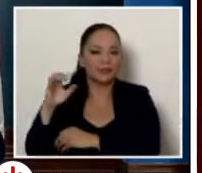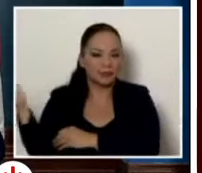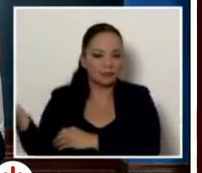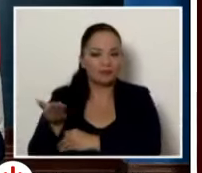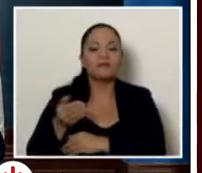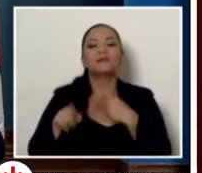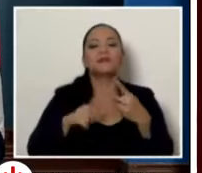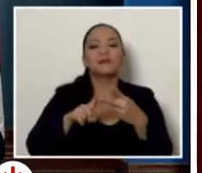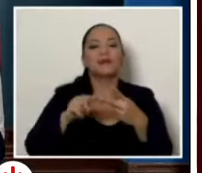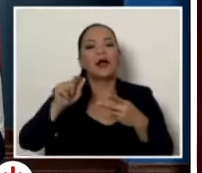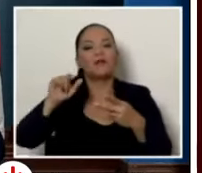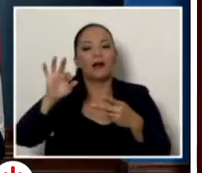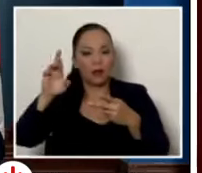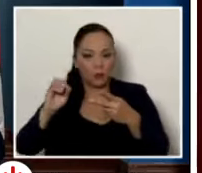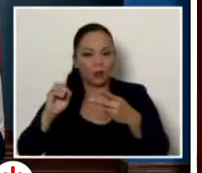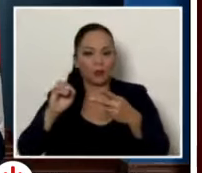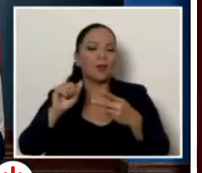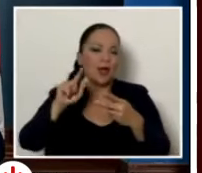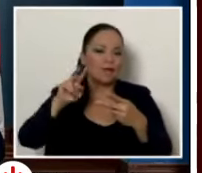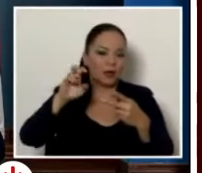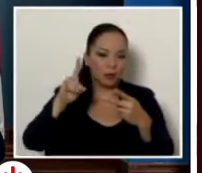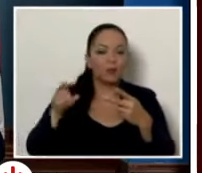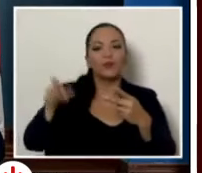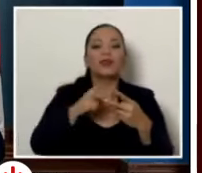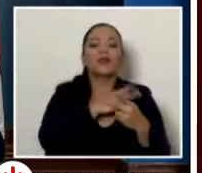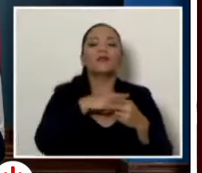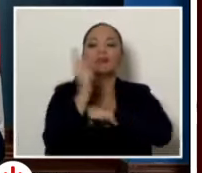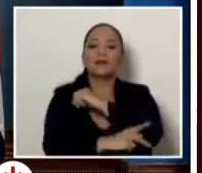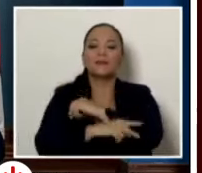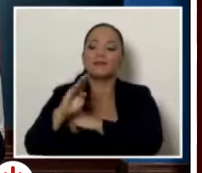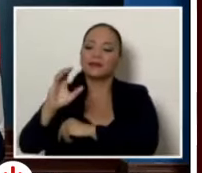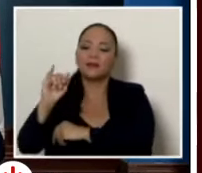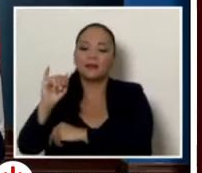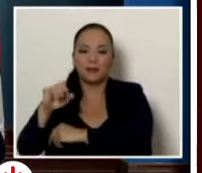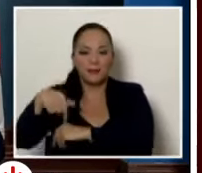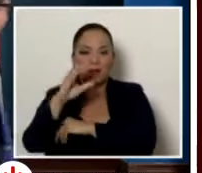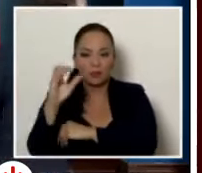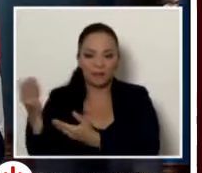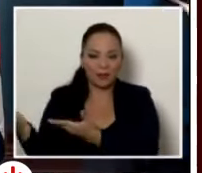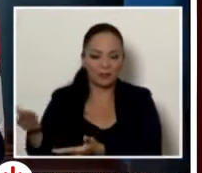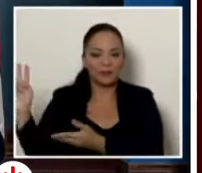al señor Álvaro Alvaro Gutiérrez, jefe de país del BCIE en Costa Rica.